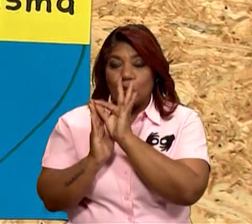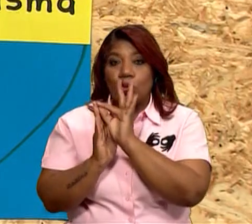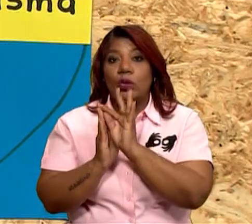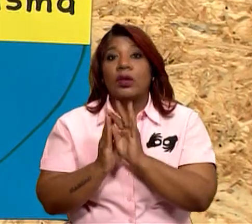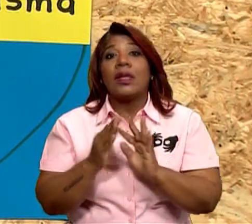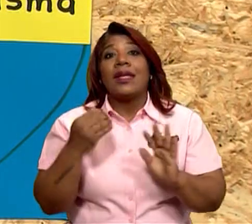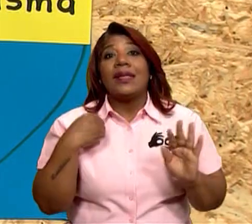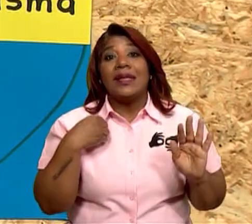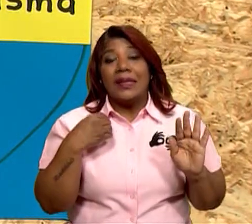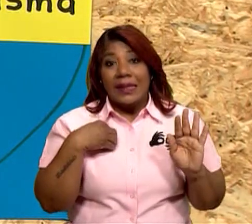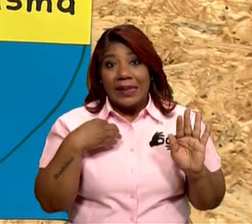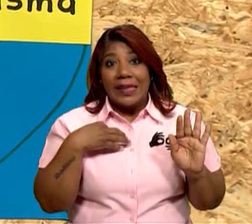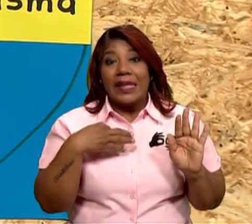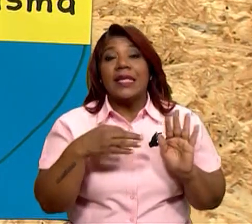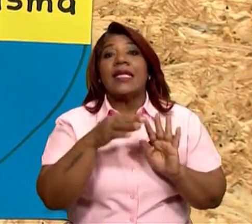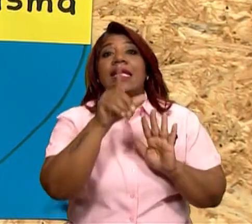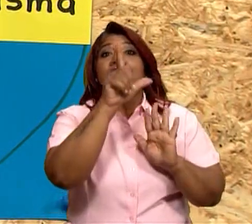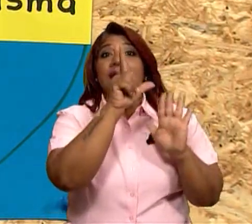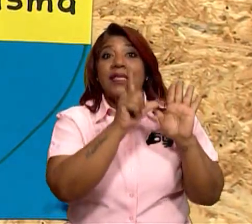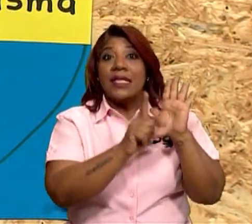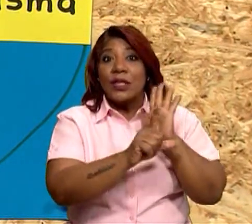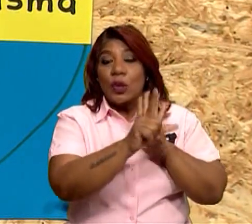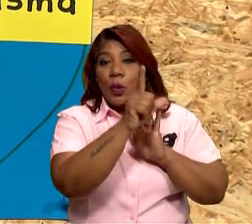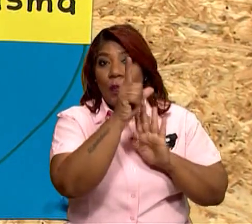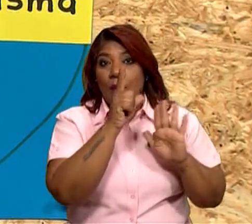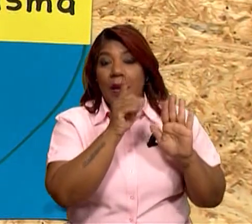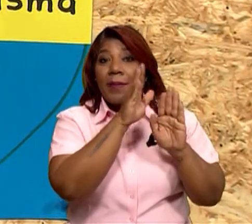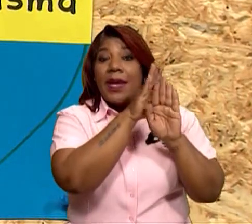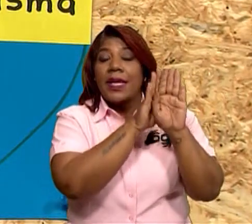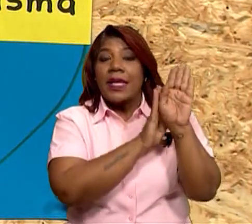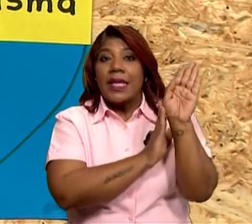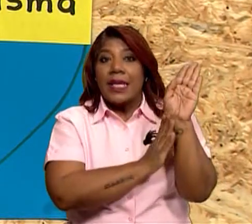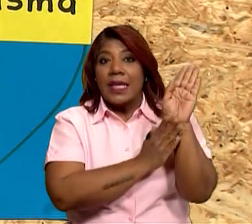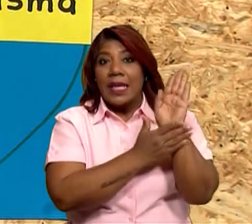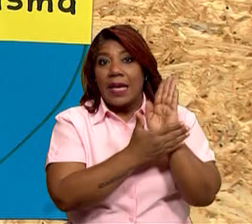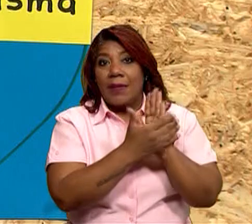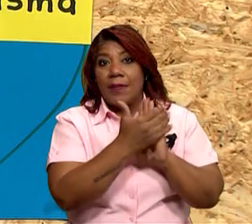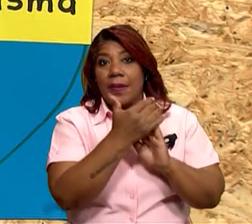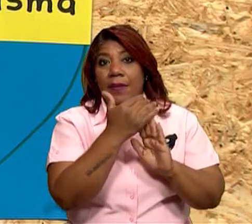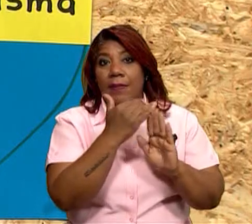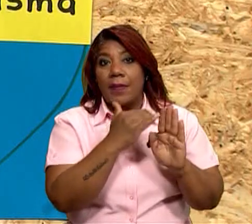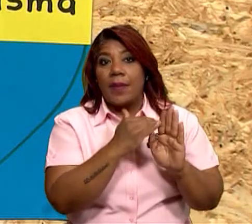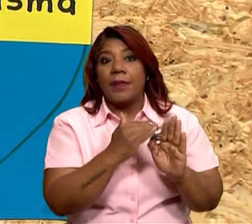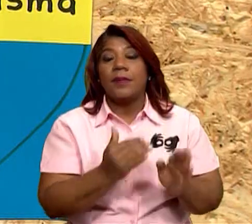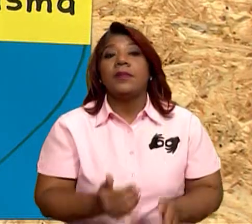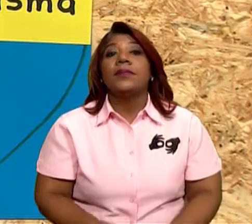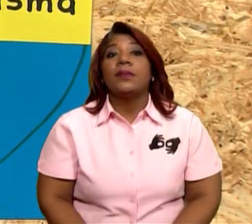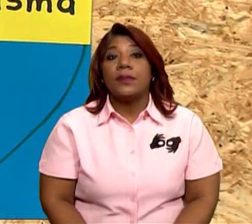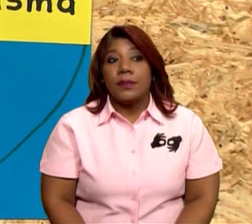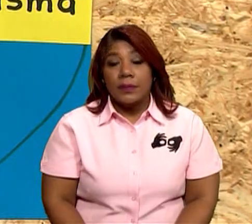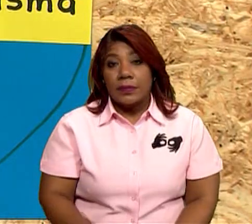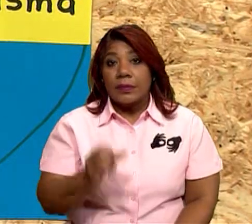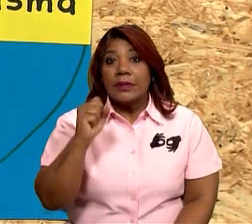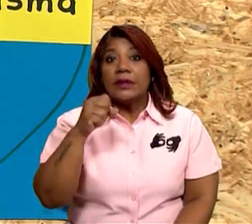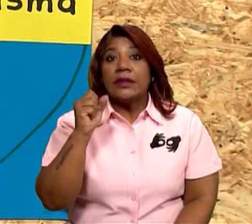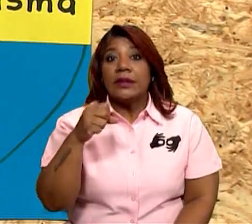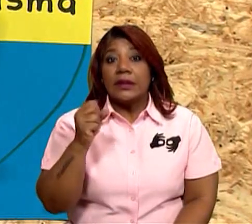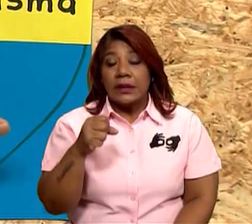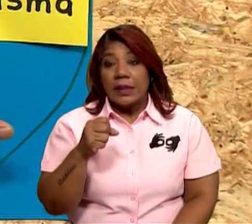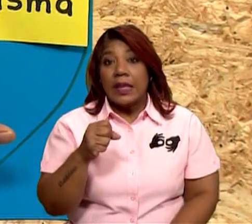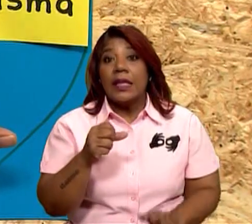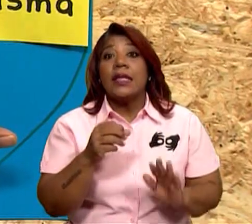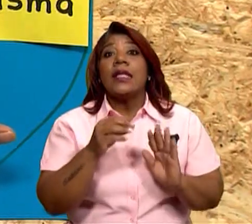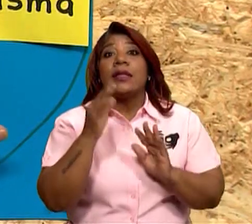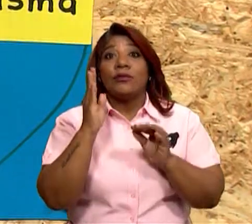también tienen membrana celular. Pero las eucariotas tienen núcleo, tienen